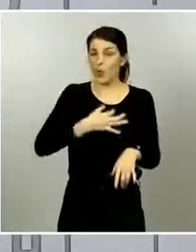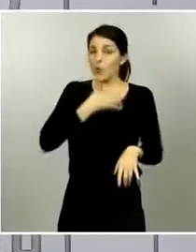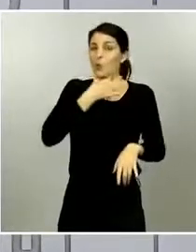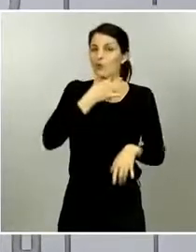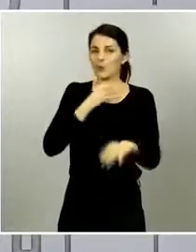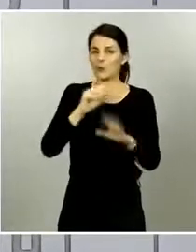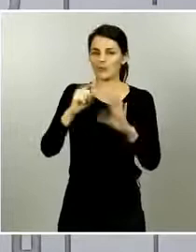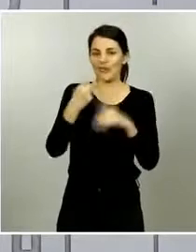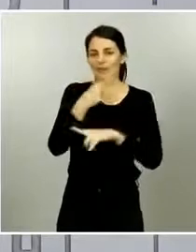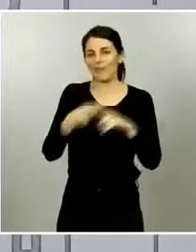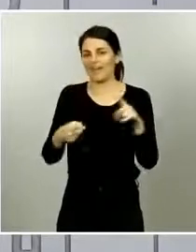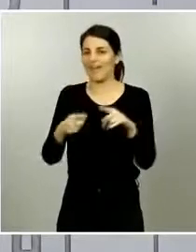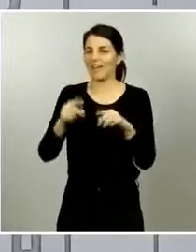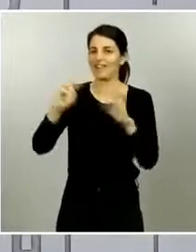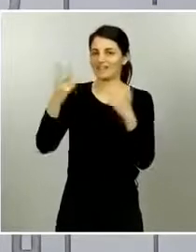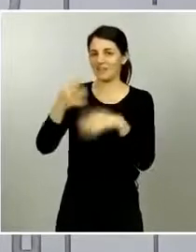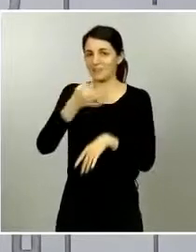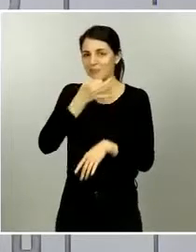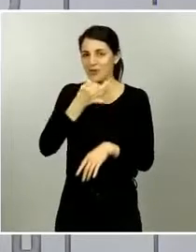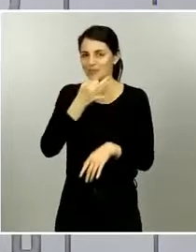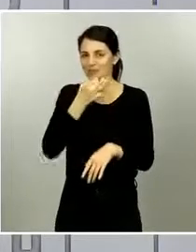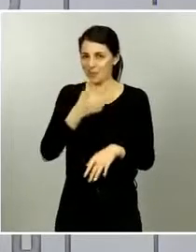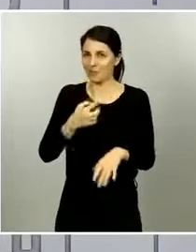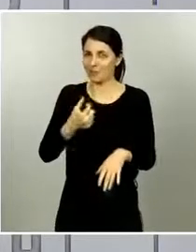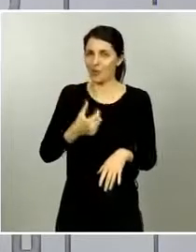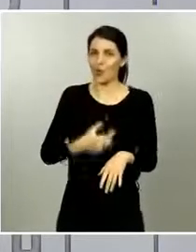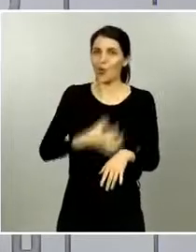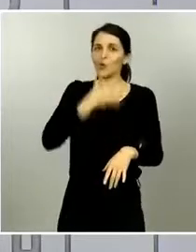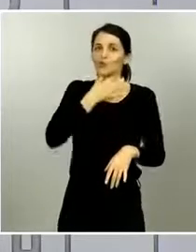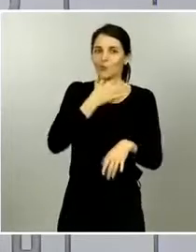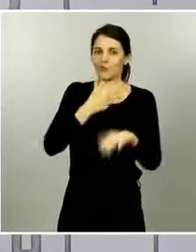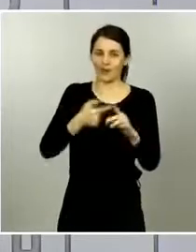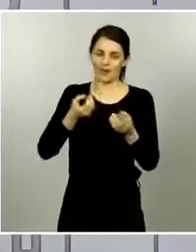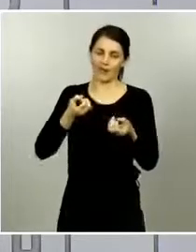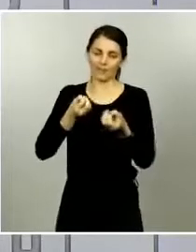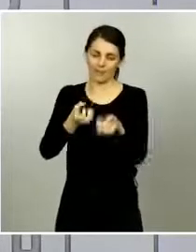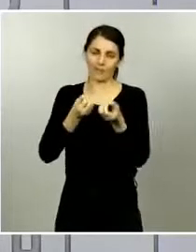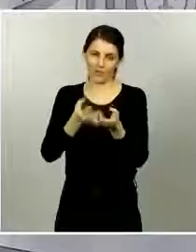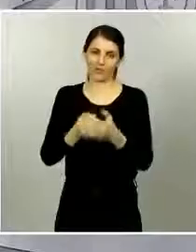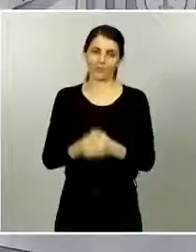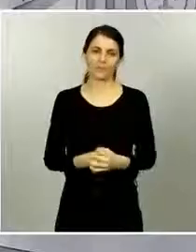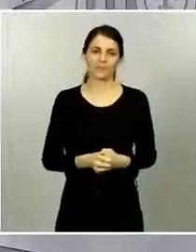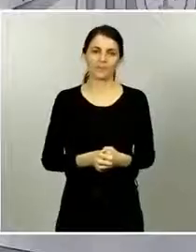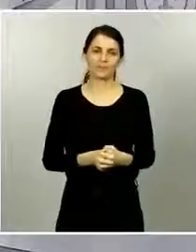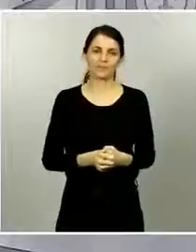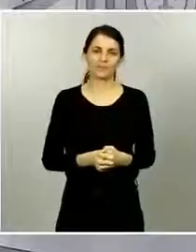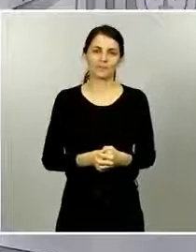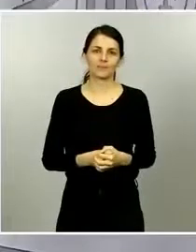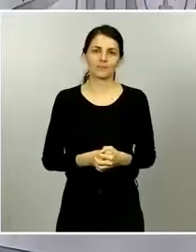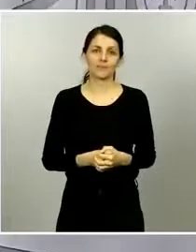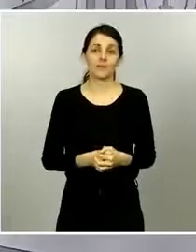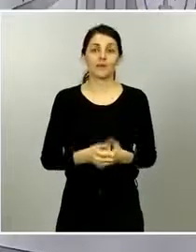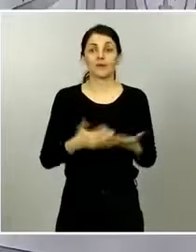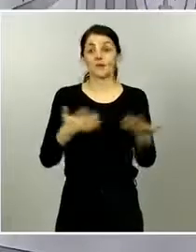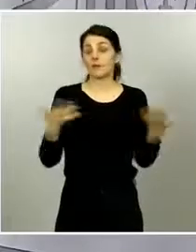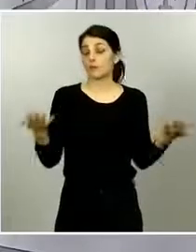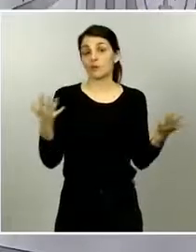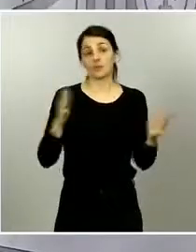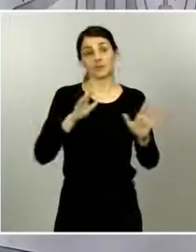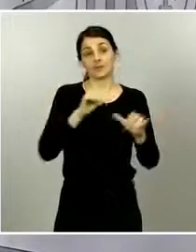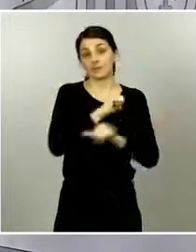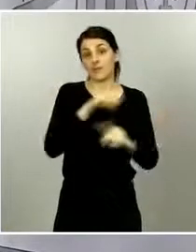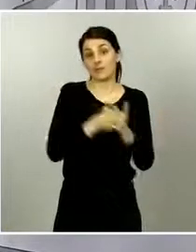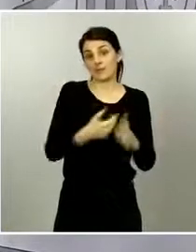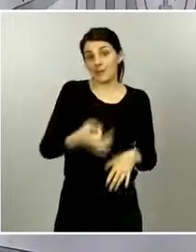vamos a estar justitos para llegar a las seis y media seis, siete la hora que sea para darle información sobre qué es lo que